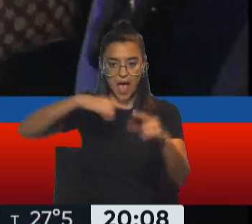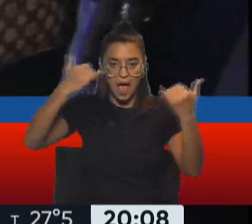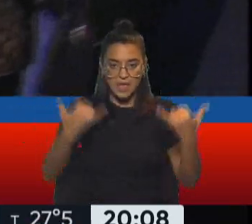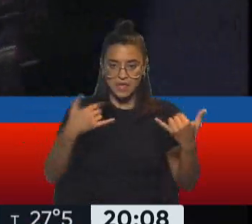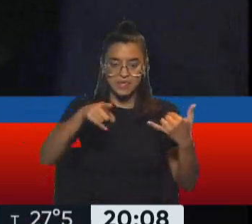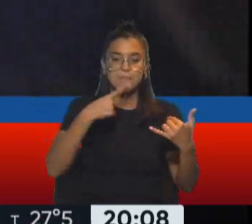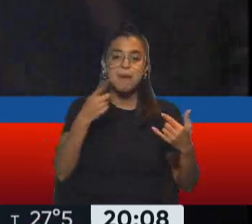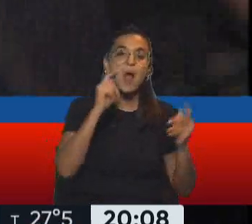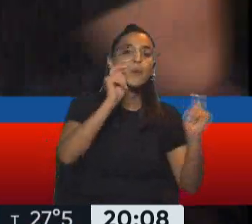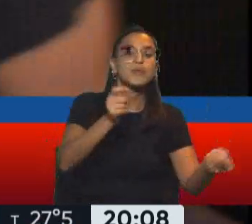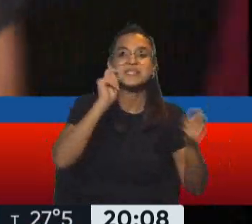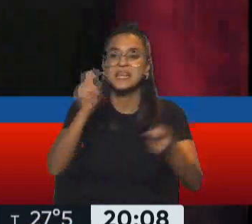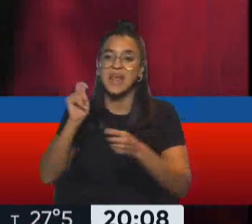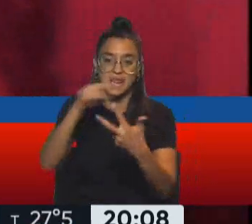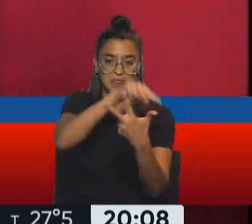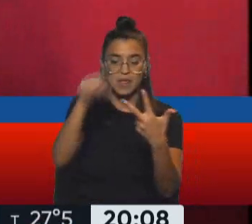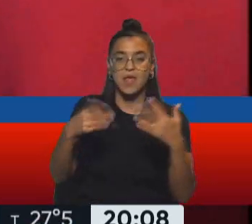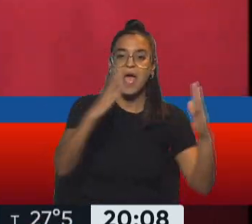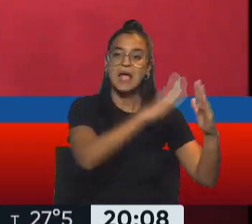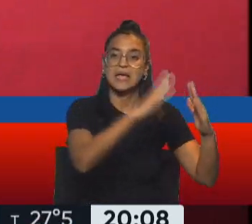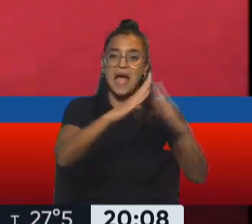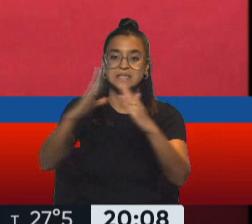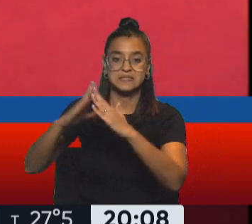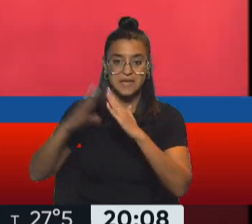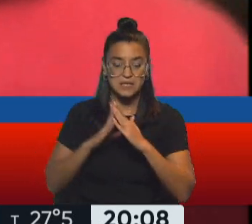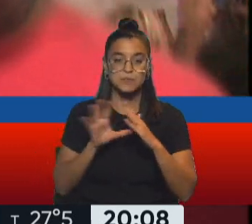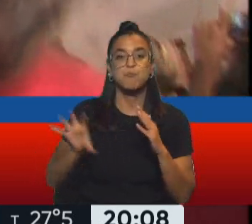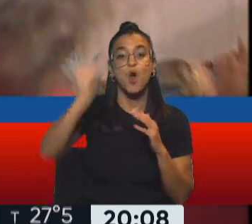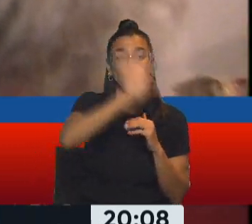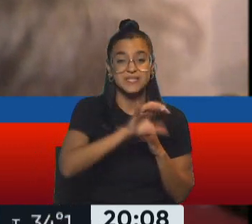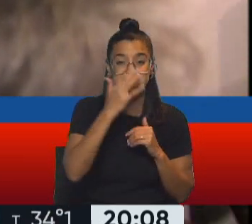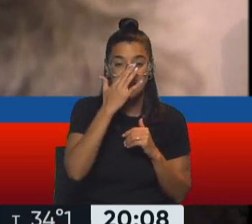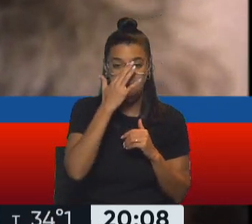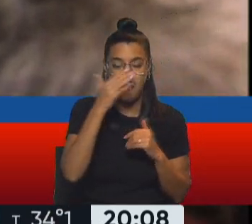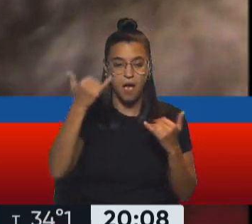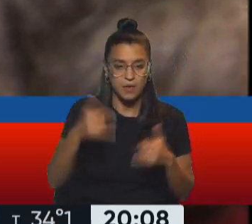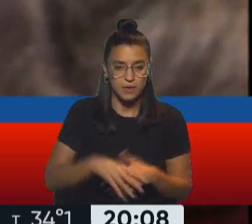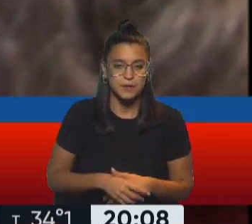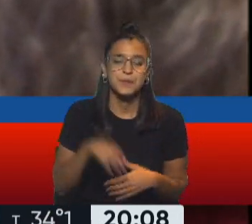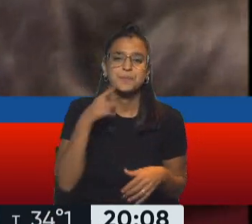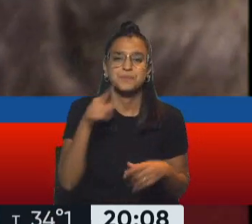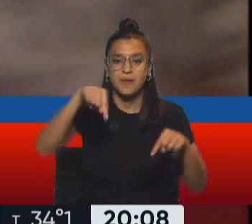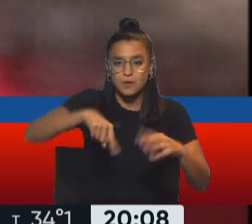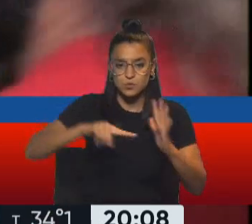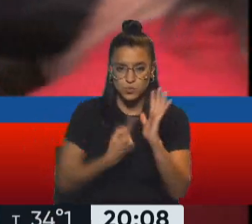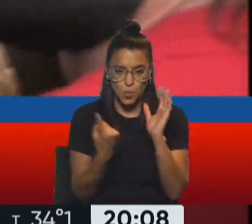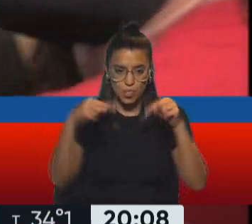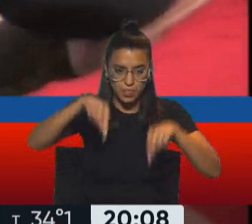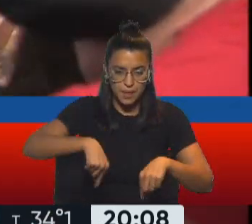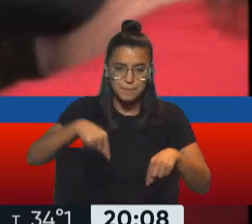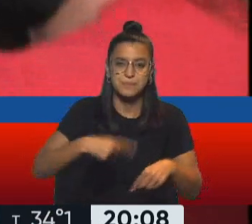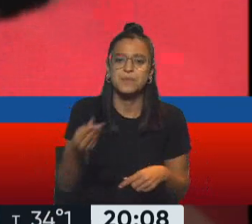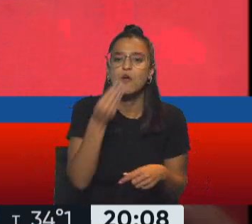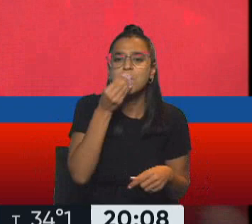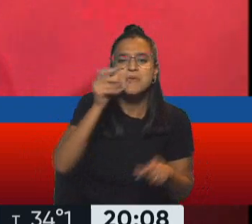visitar todas las casas de provincia que hay aquí en la ciudad de Buenos Aires, con